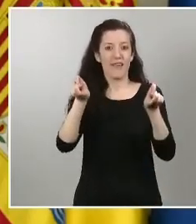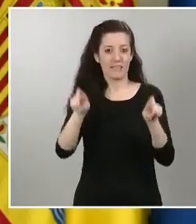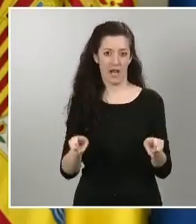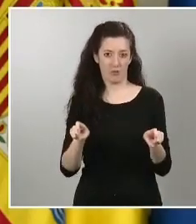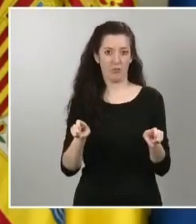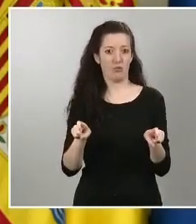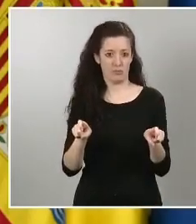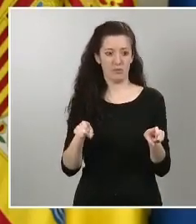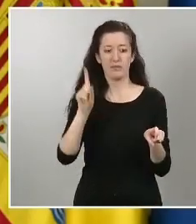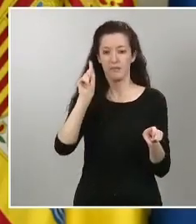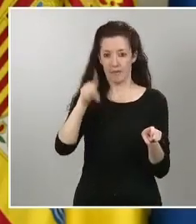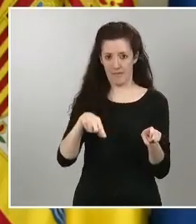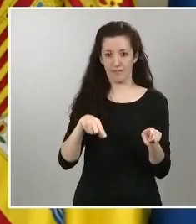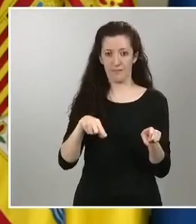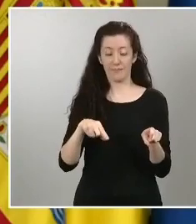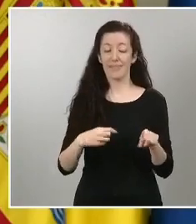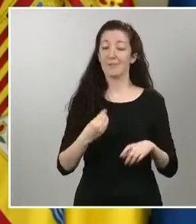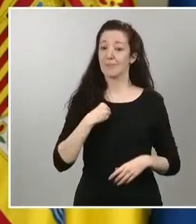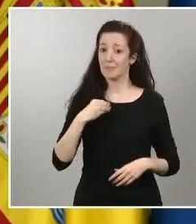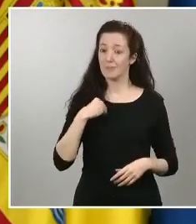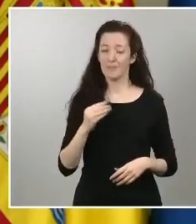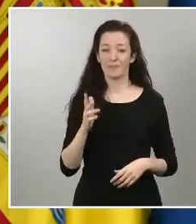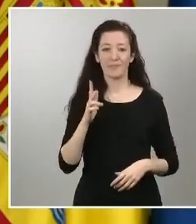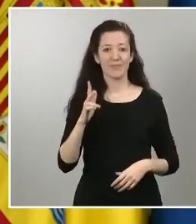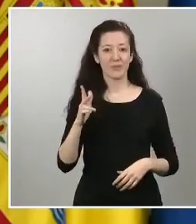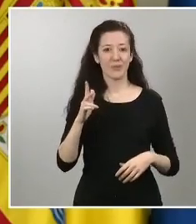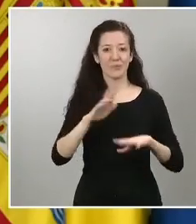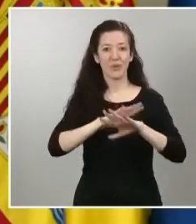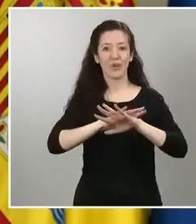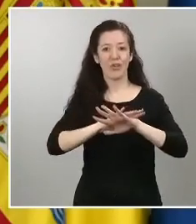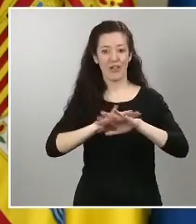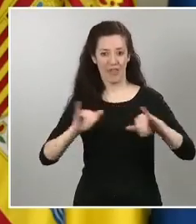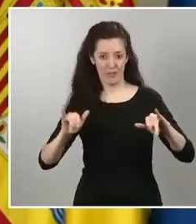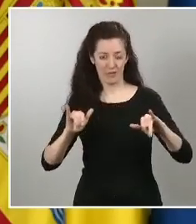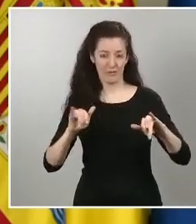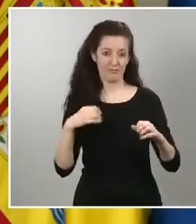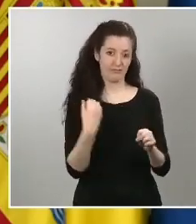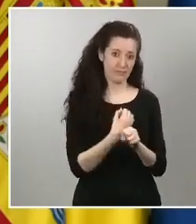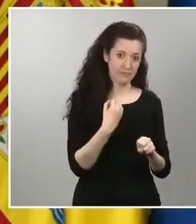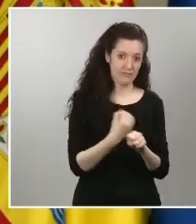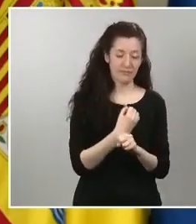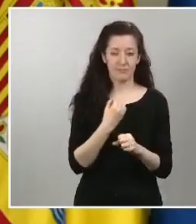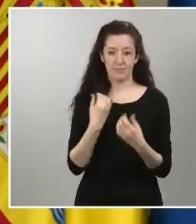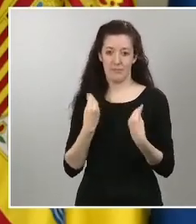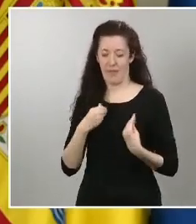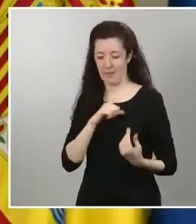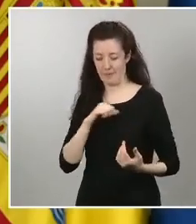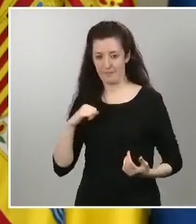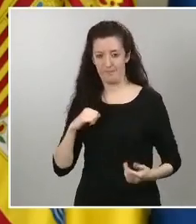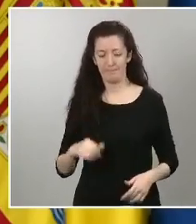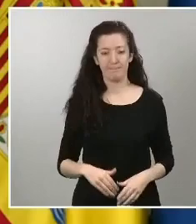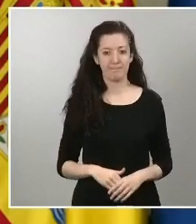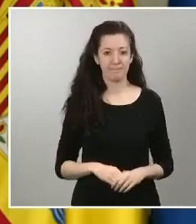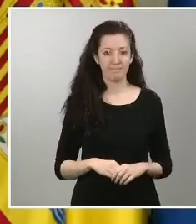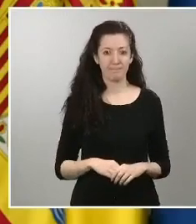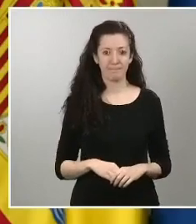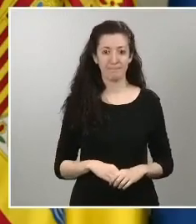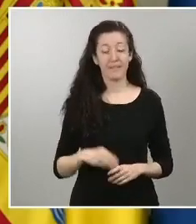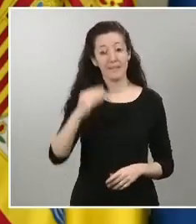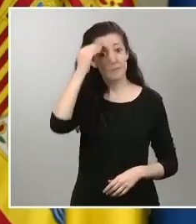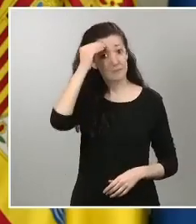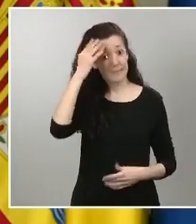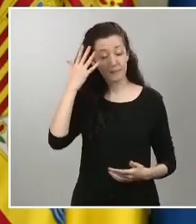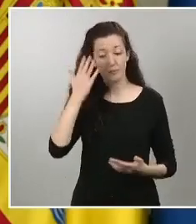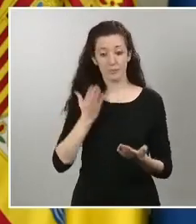los derechos de conciliación en el trabajo y en la vida de las personas en este sentido creemos que es un permiso que es muy